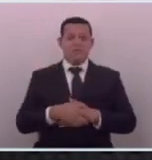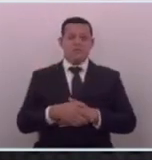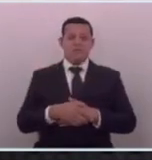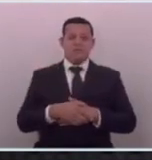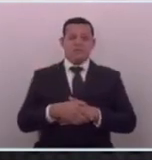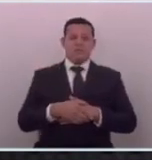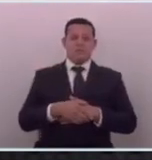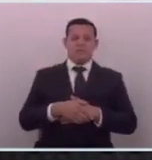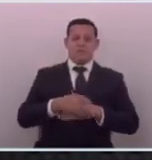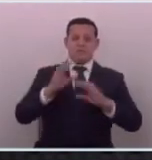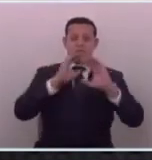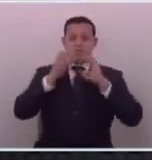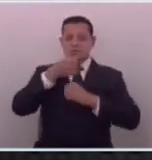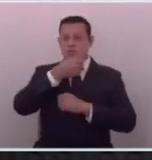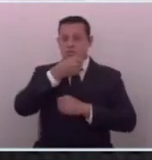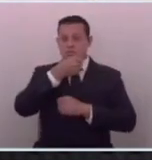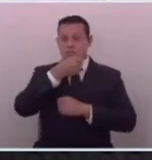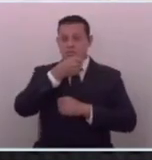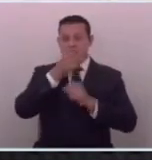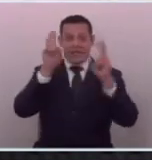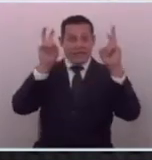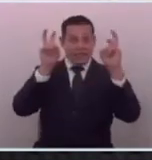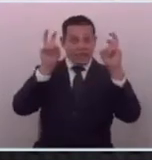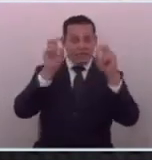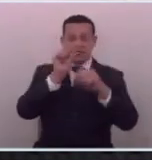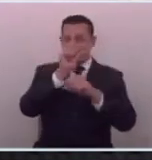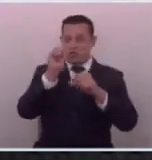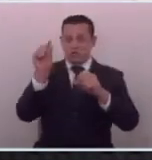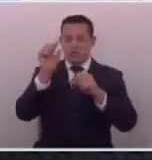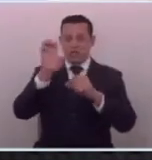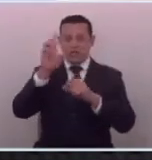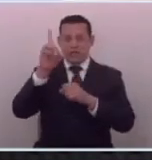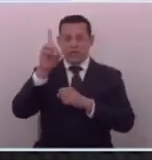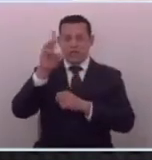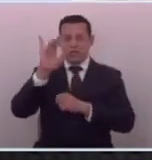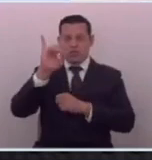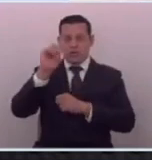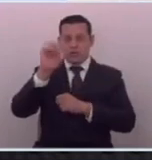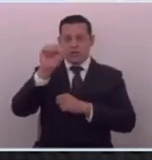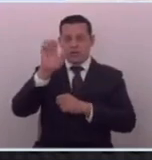aquí hay un periodista bueno periodista entre comillas que se llama Edwin Segura